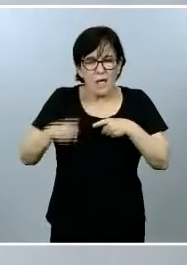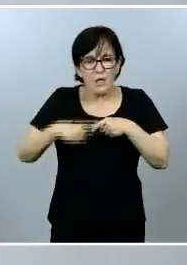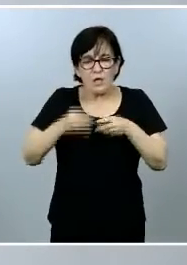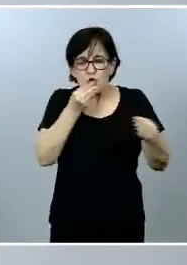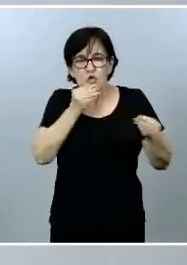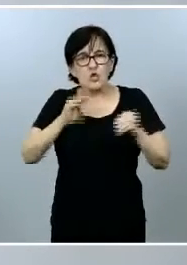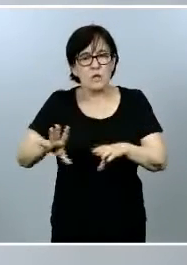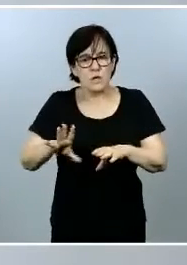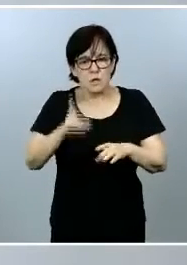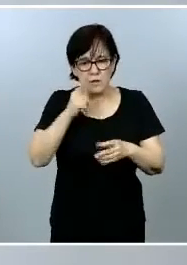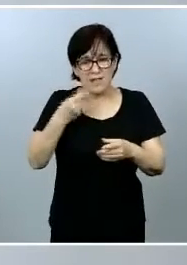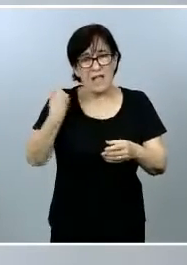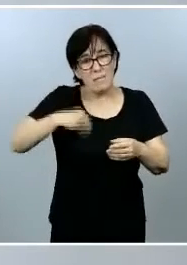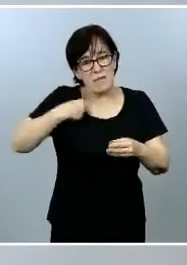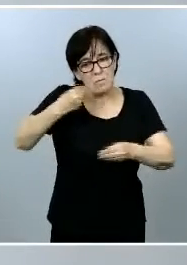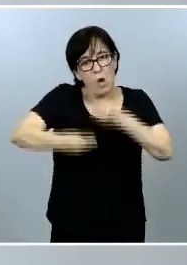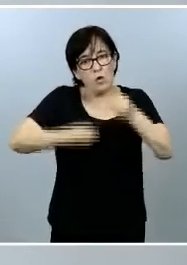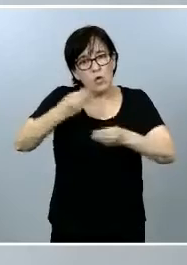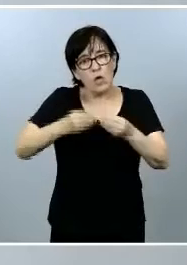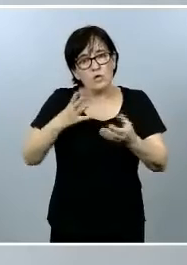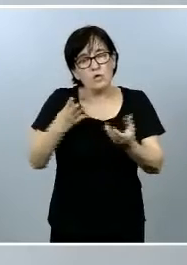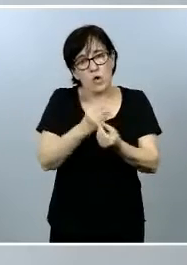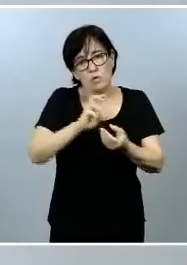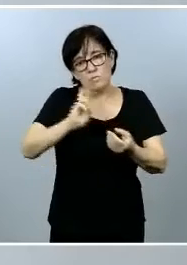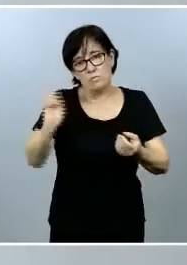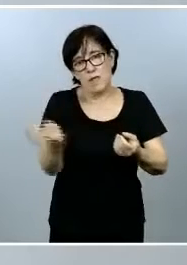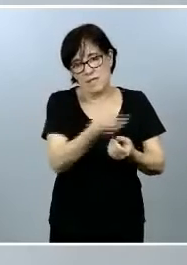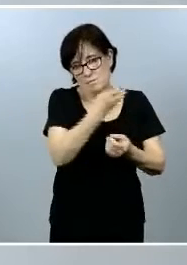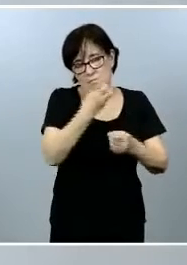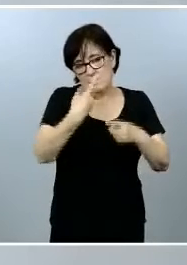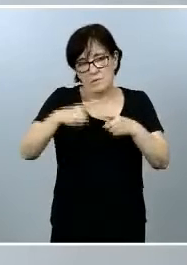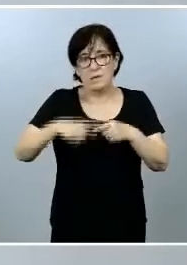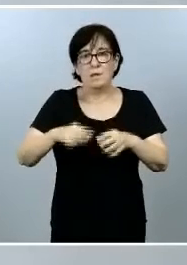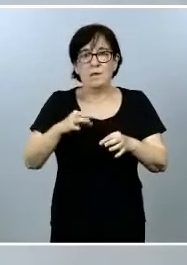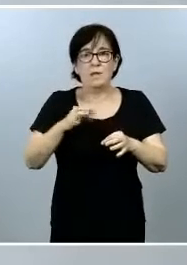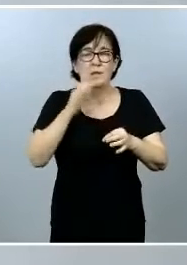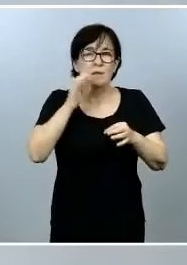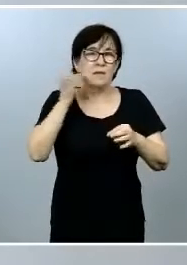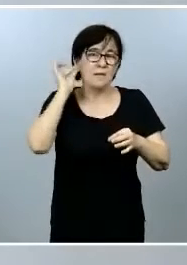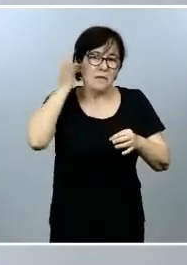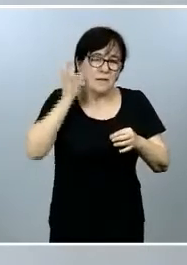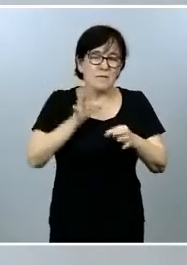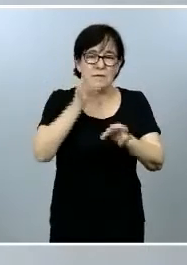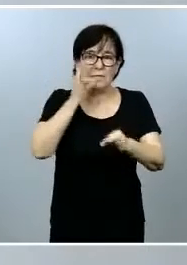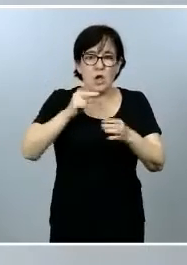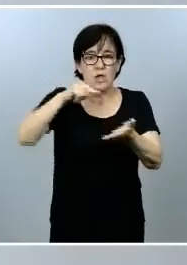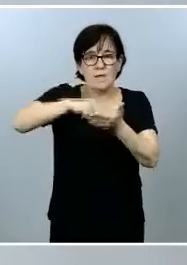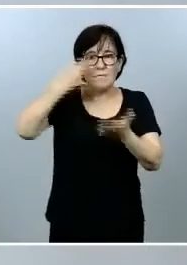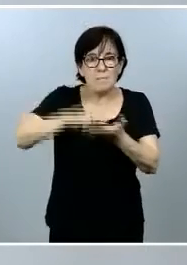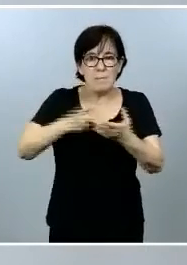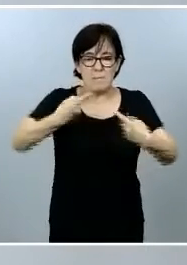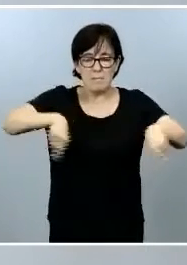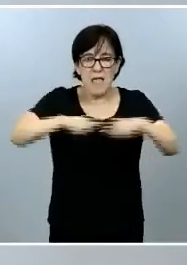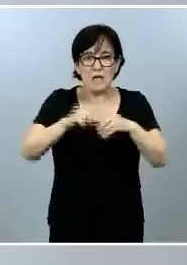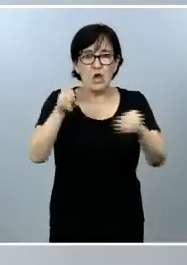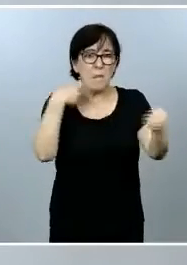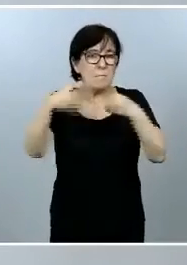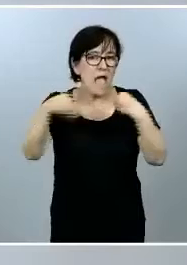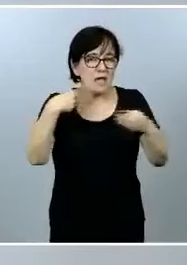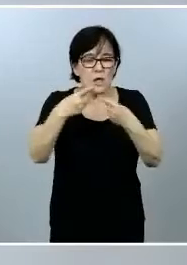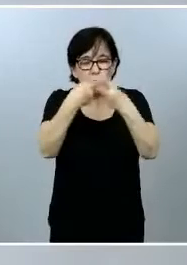de esa misma utilidad con otro tipo de materia prima, pajitas, bastoncillos, cubiertos, platos de plástico o productos